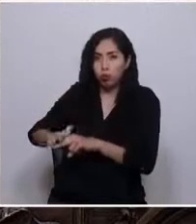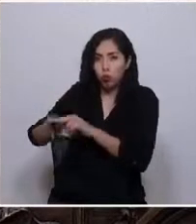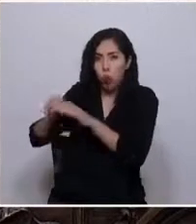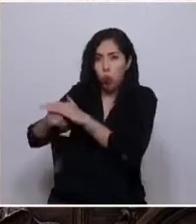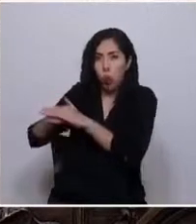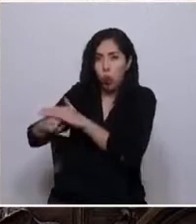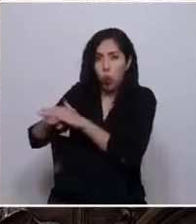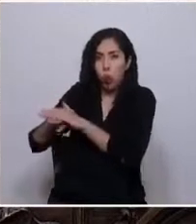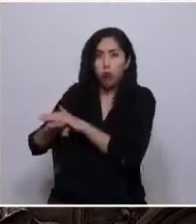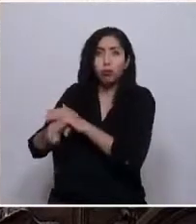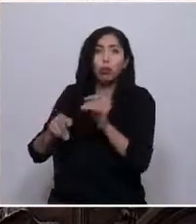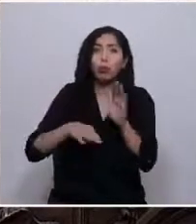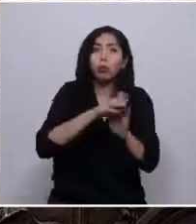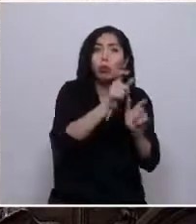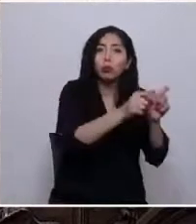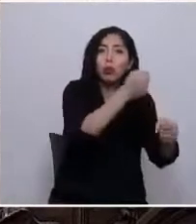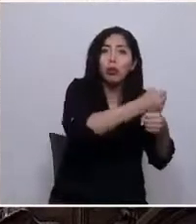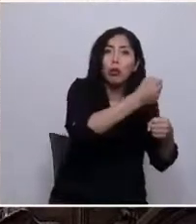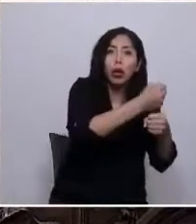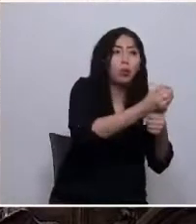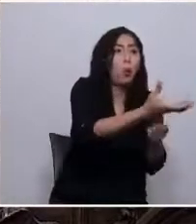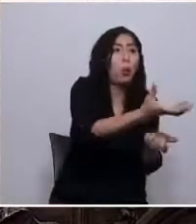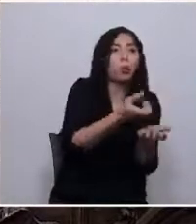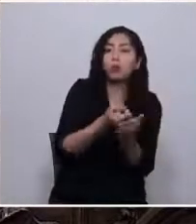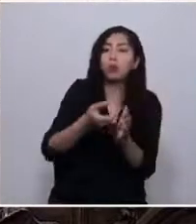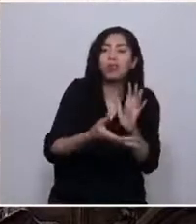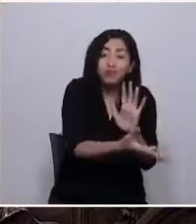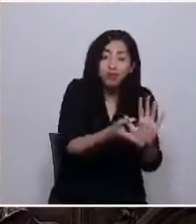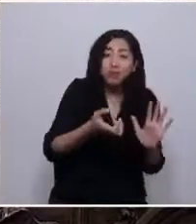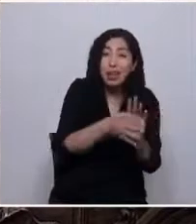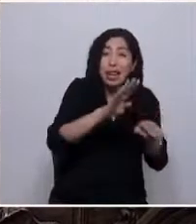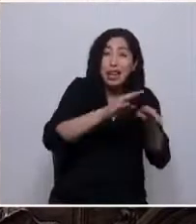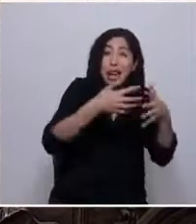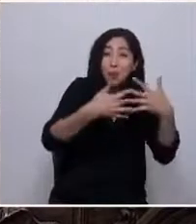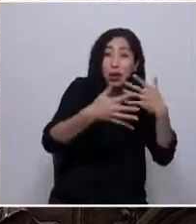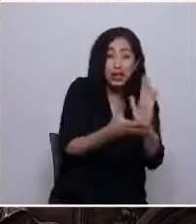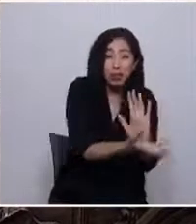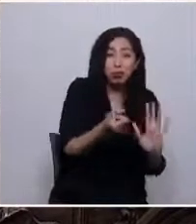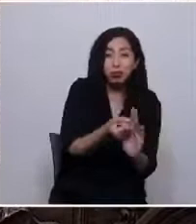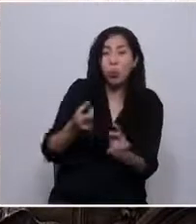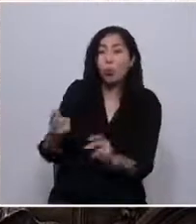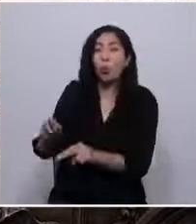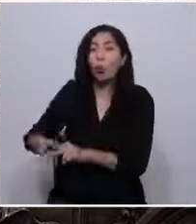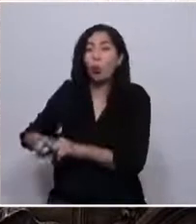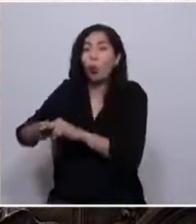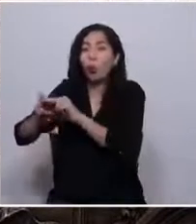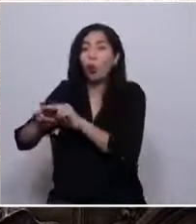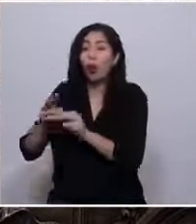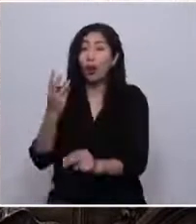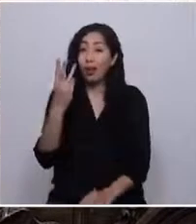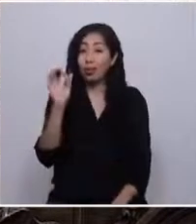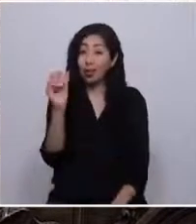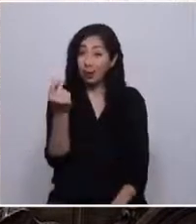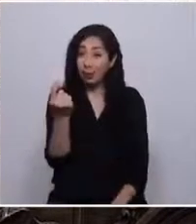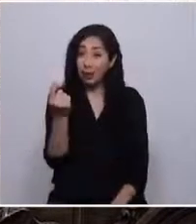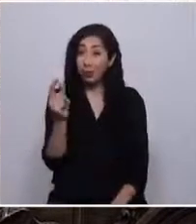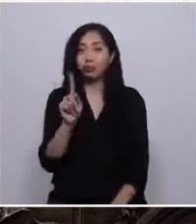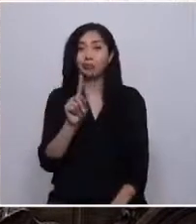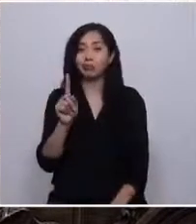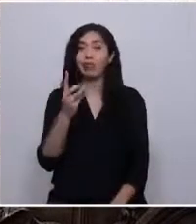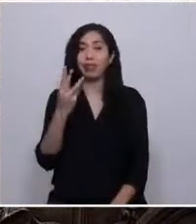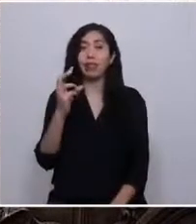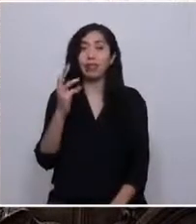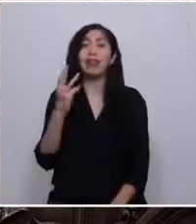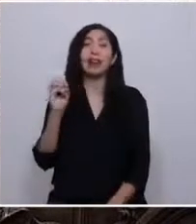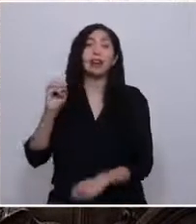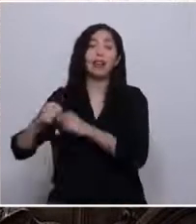millones y el saqueo de los bienes comunes y de la naturaleza. No son 30 pesos, son 30 años. Fue la consigna contra todo aquello.